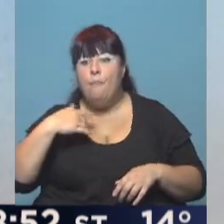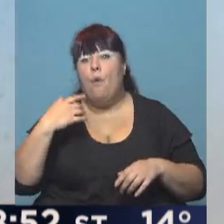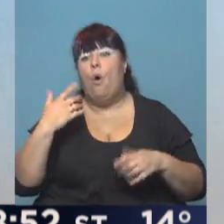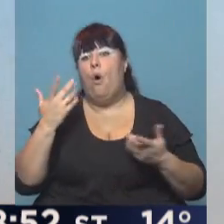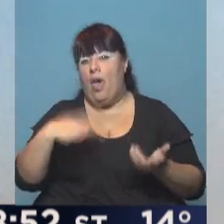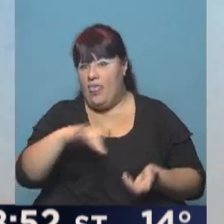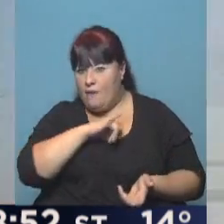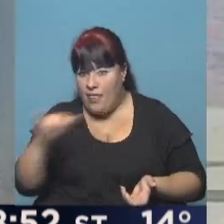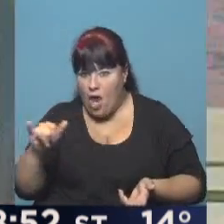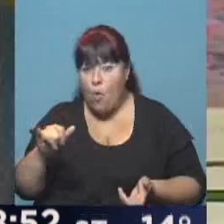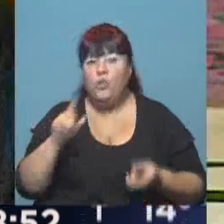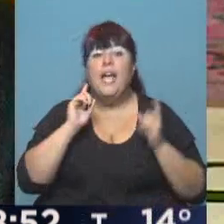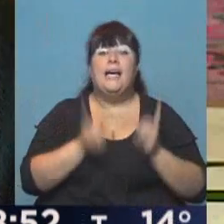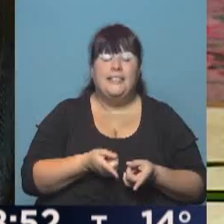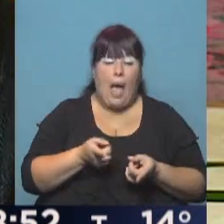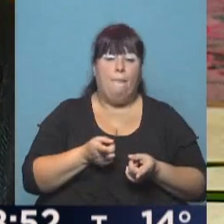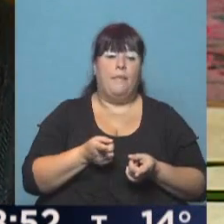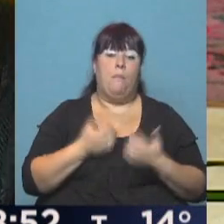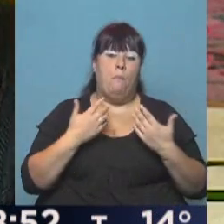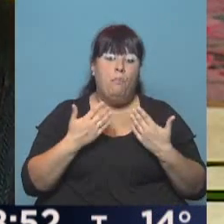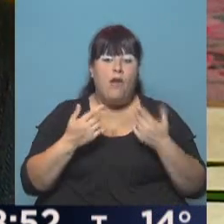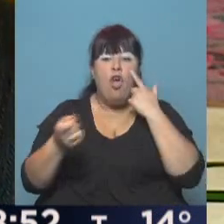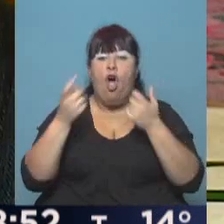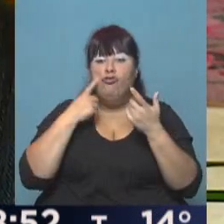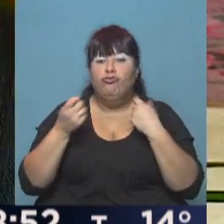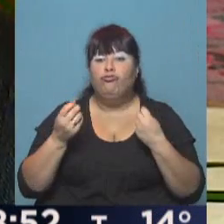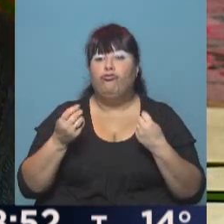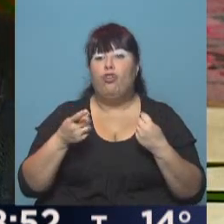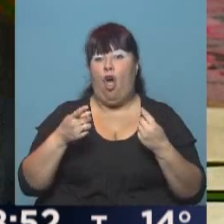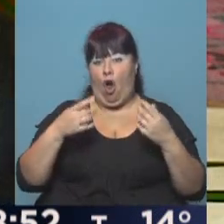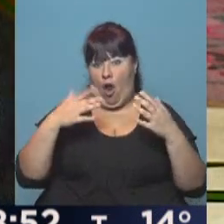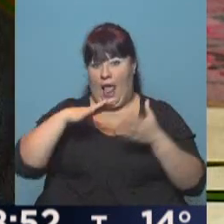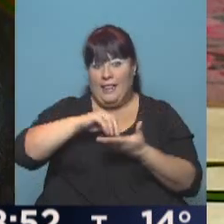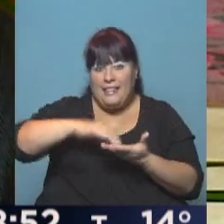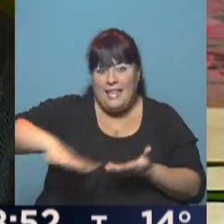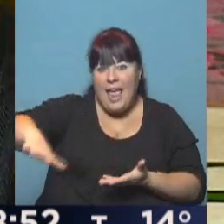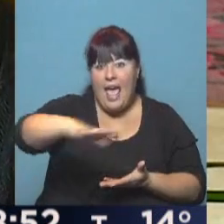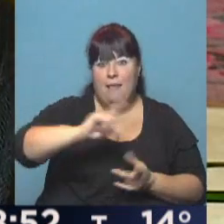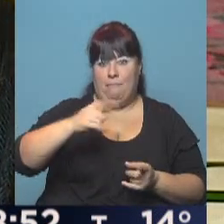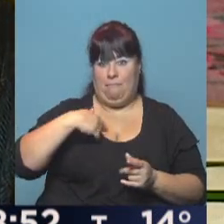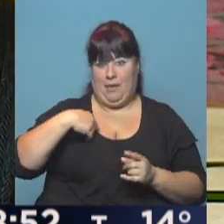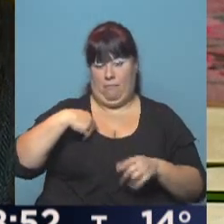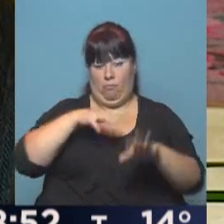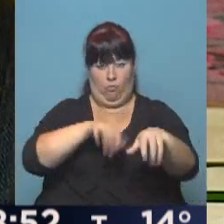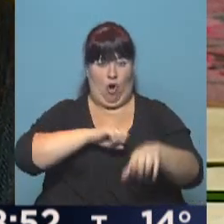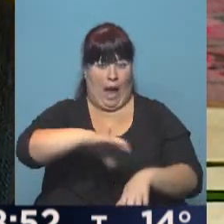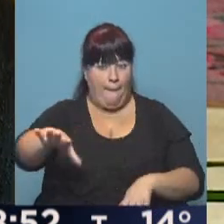denunciarla y también tiene la posibilidad de controlarla de forma terrestre en sus propios campos.